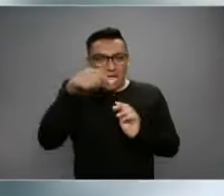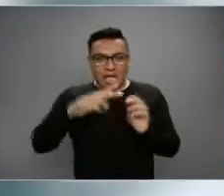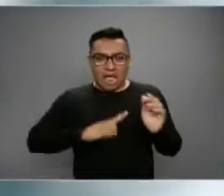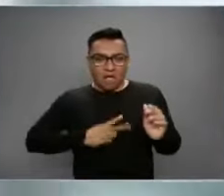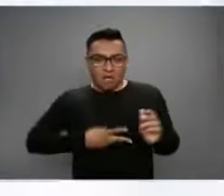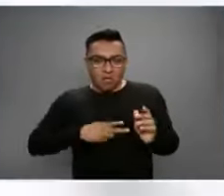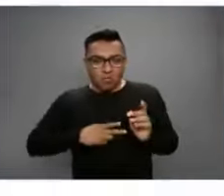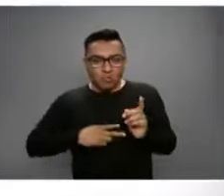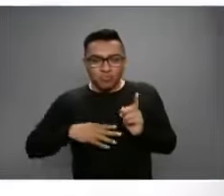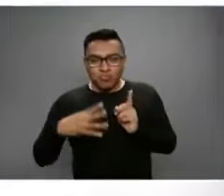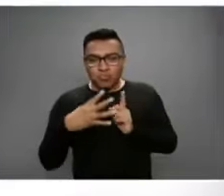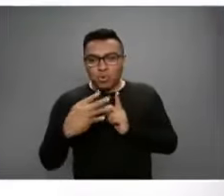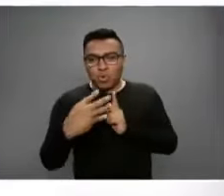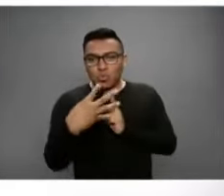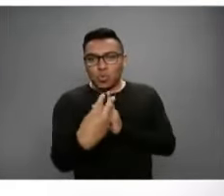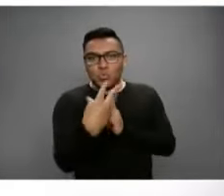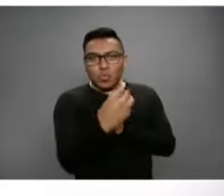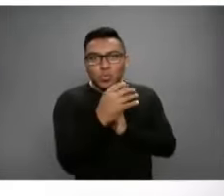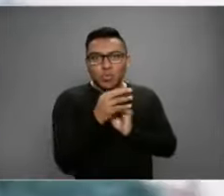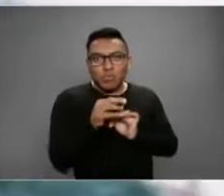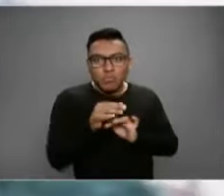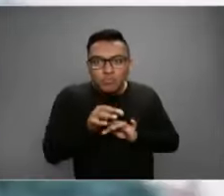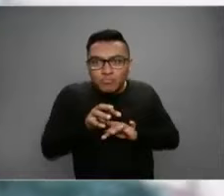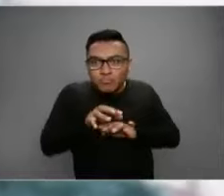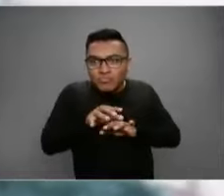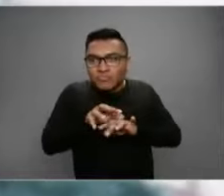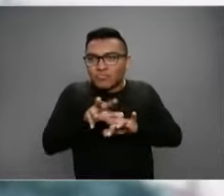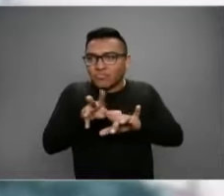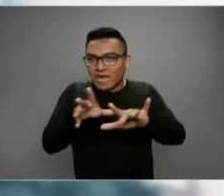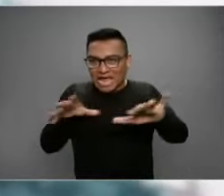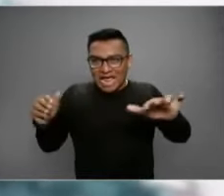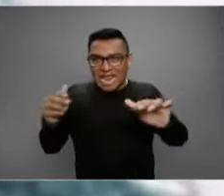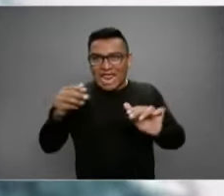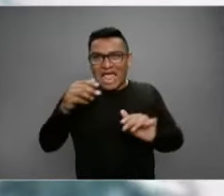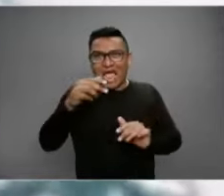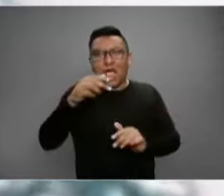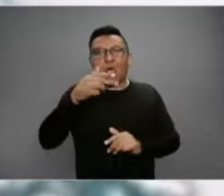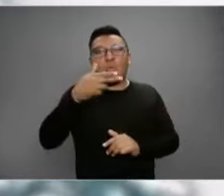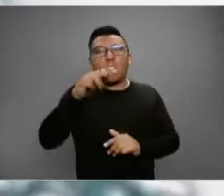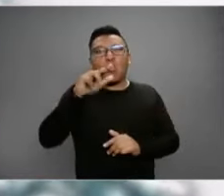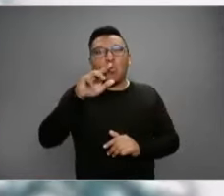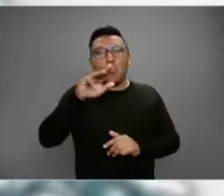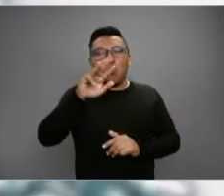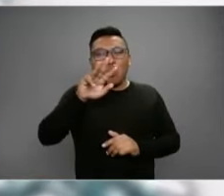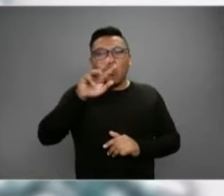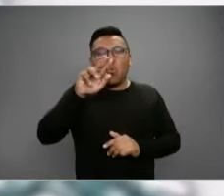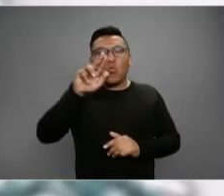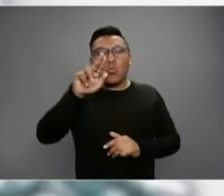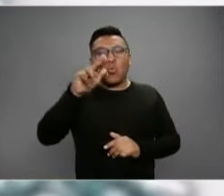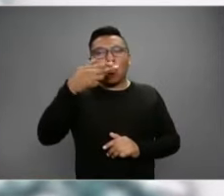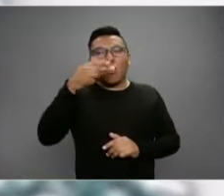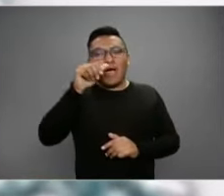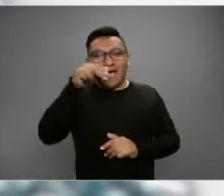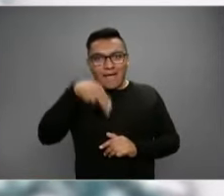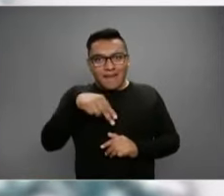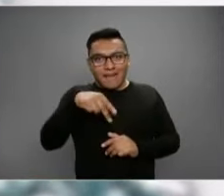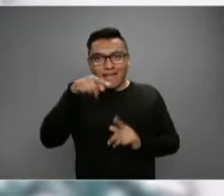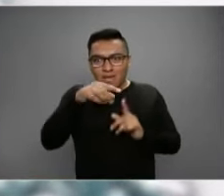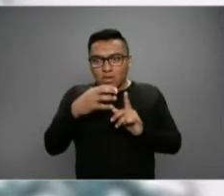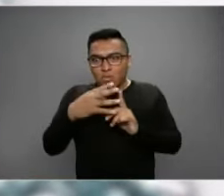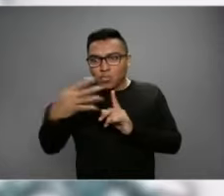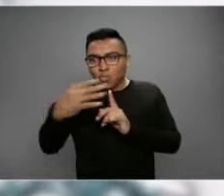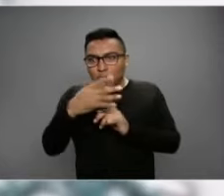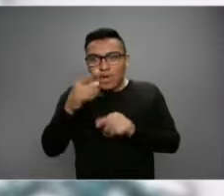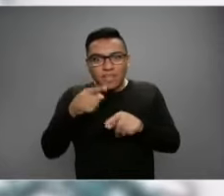el virus empieza a diseminar a distintas partes de la provincia de Wuhan, en China, a distintas partes de China.